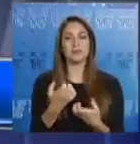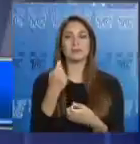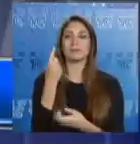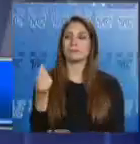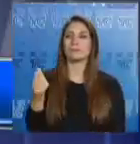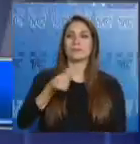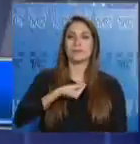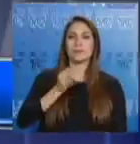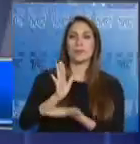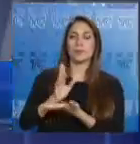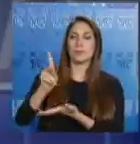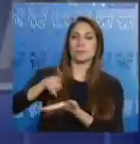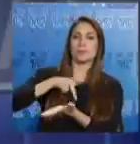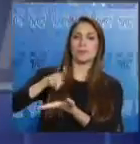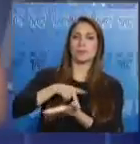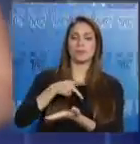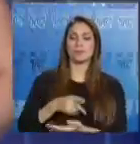trabajo.